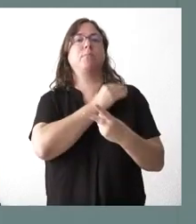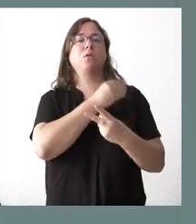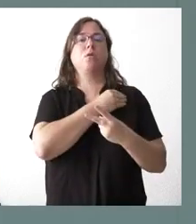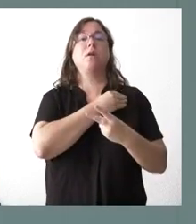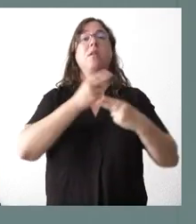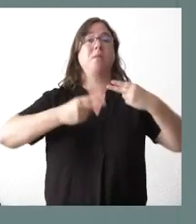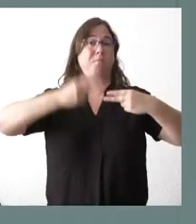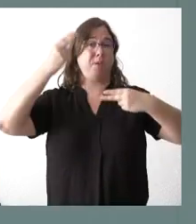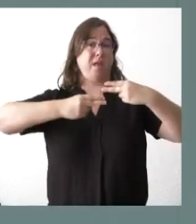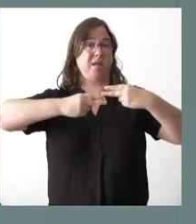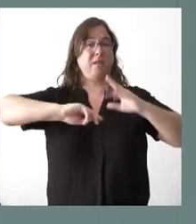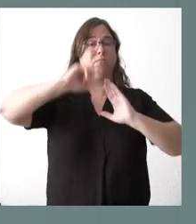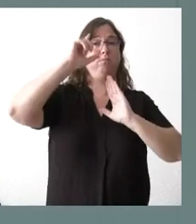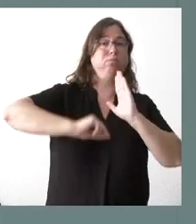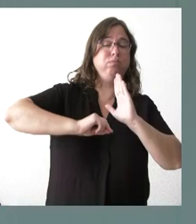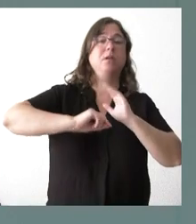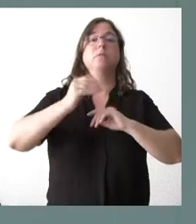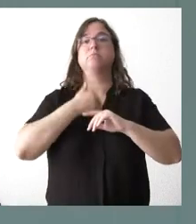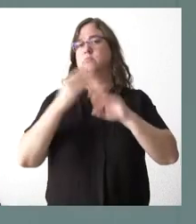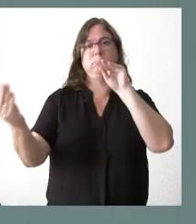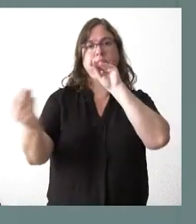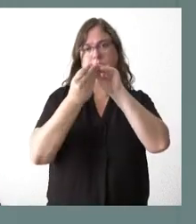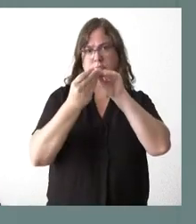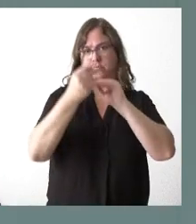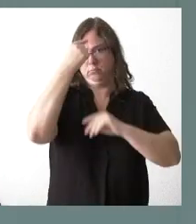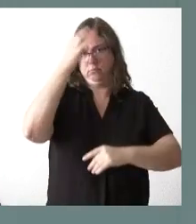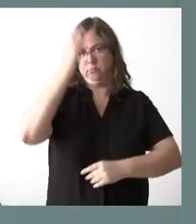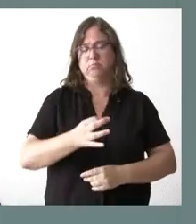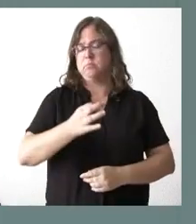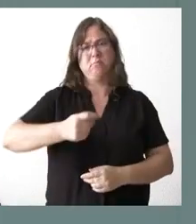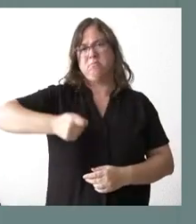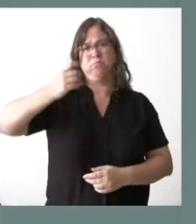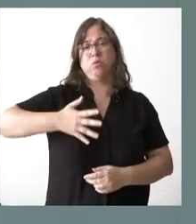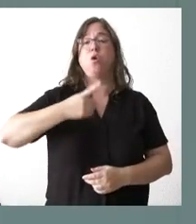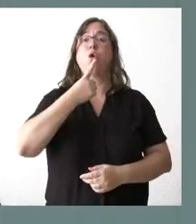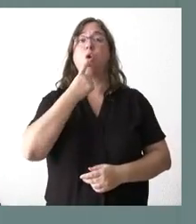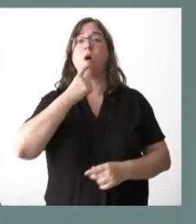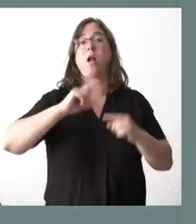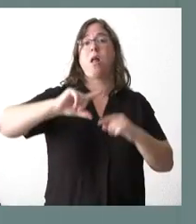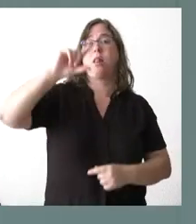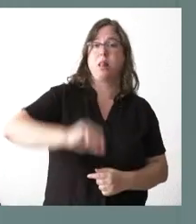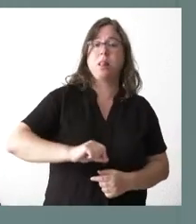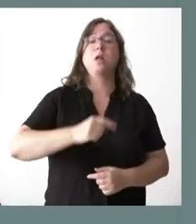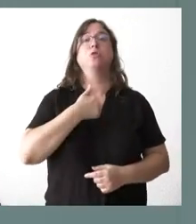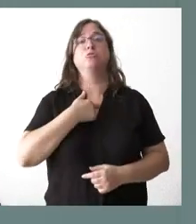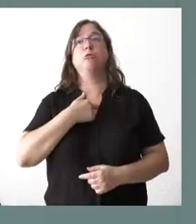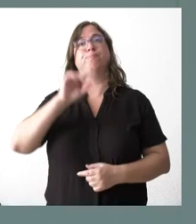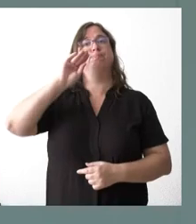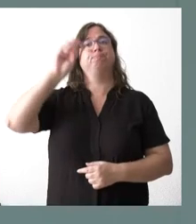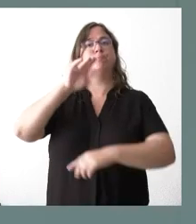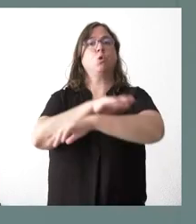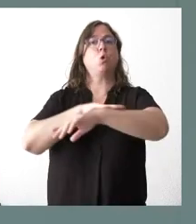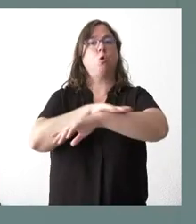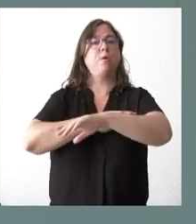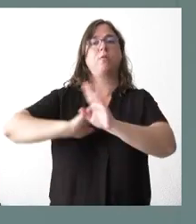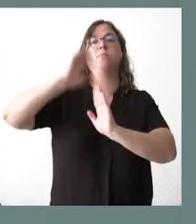peaje posible entre la León y Astorga, coincido con usted, es que tiene un precio elevado, ojalá se rebaje y le insistiremos al Gobierno en que esa rebaja se